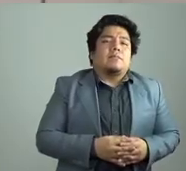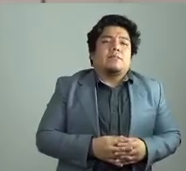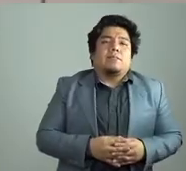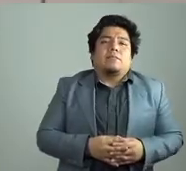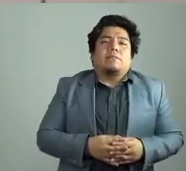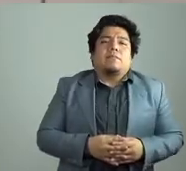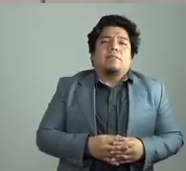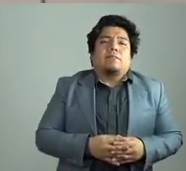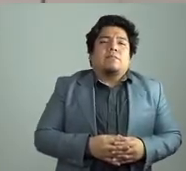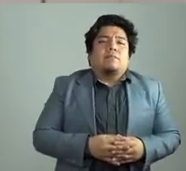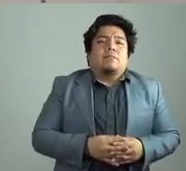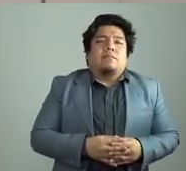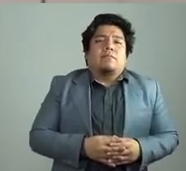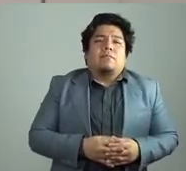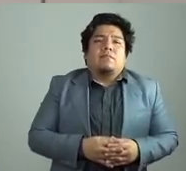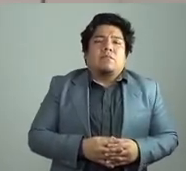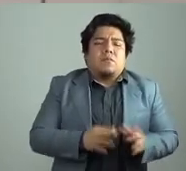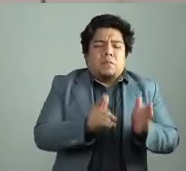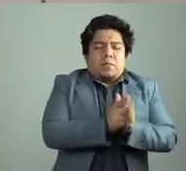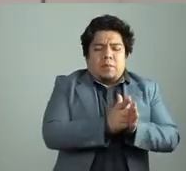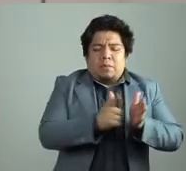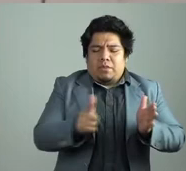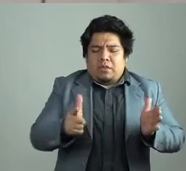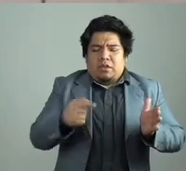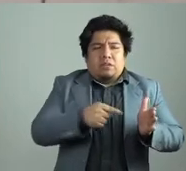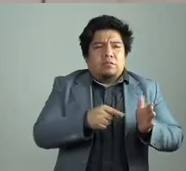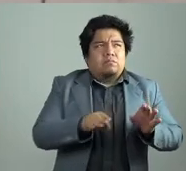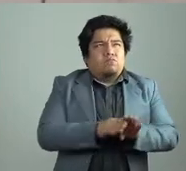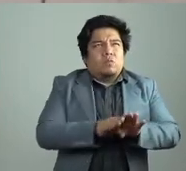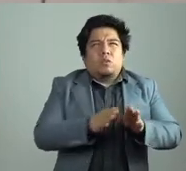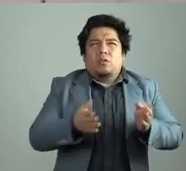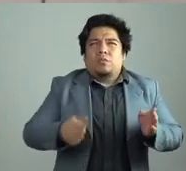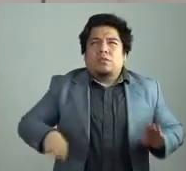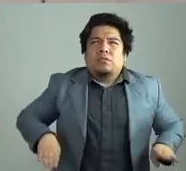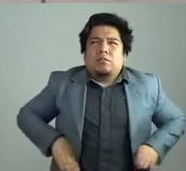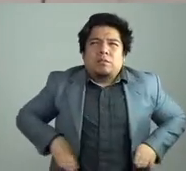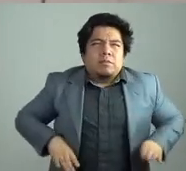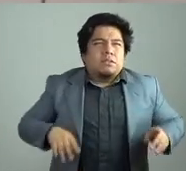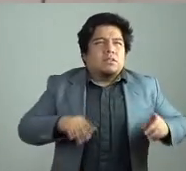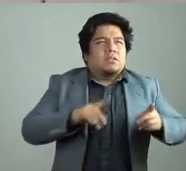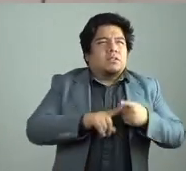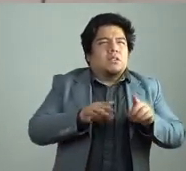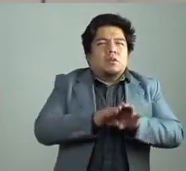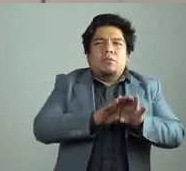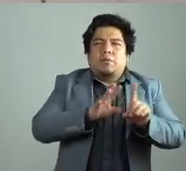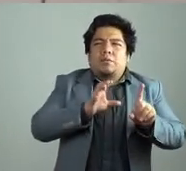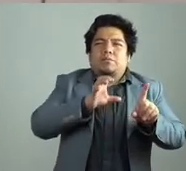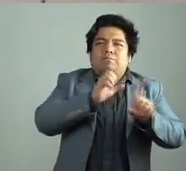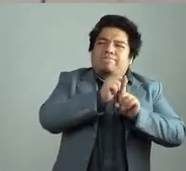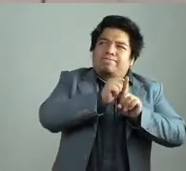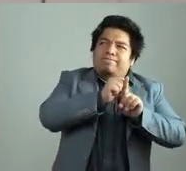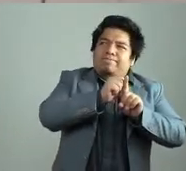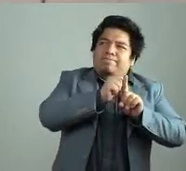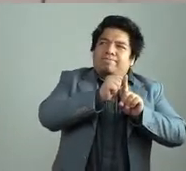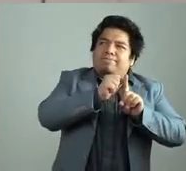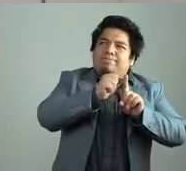El papel de la literatura, así como rol, como papel, como misión, pues yo creo que no hay uno